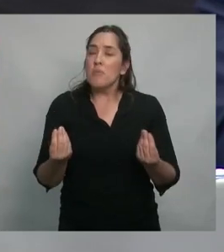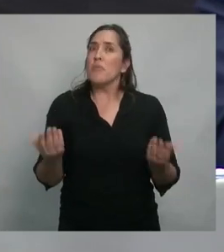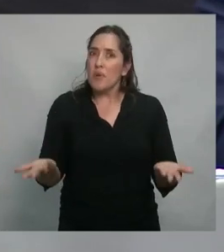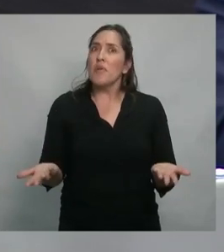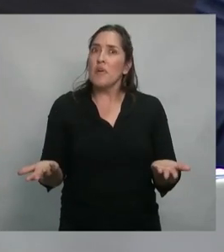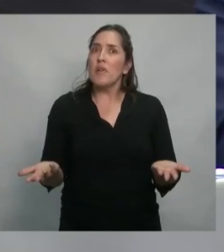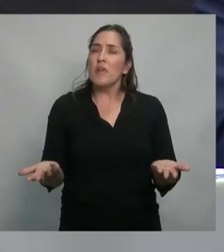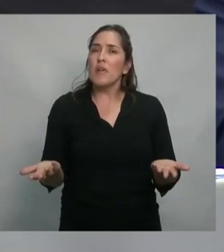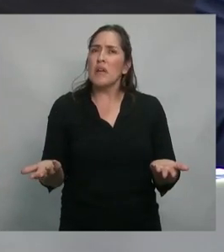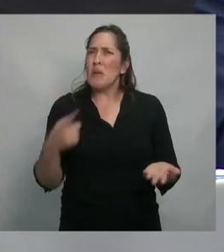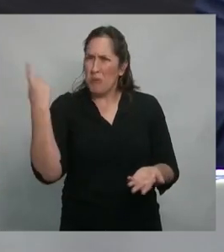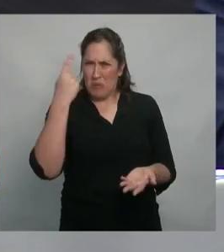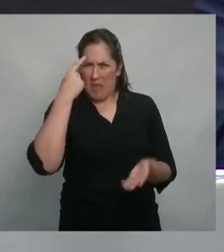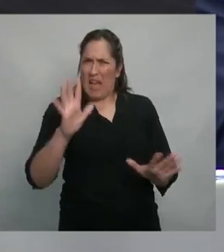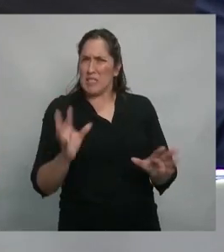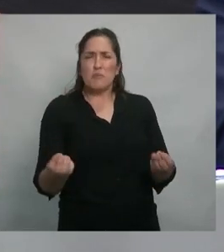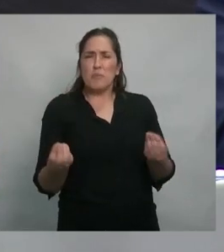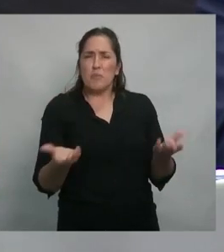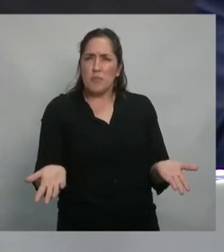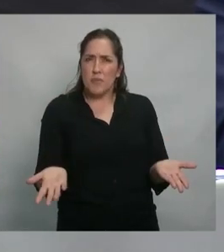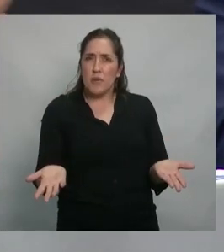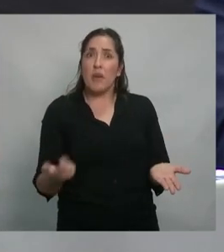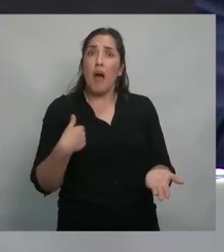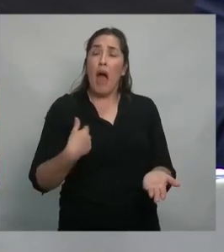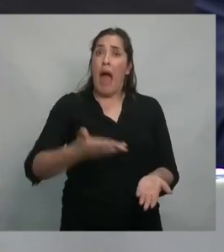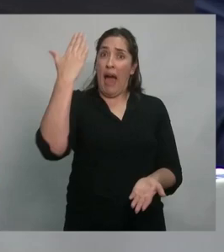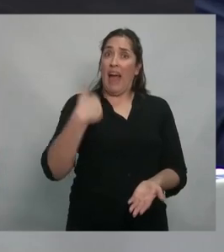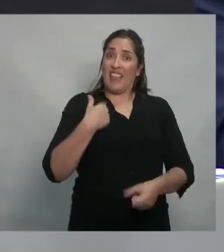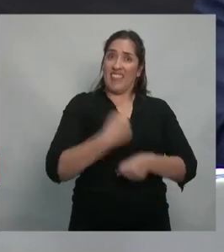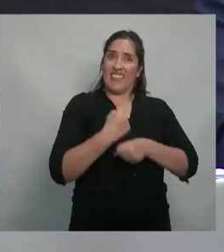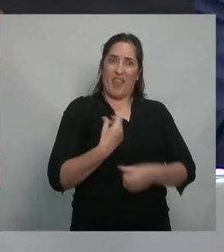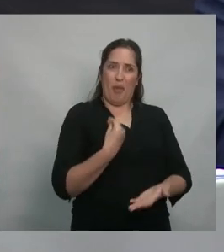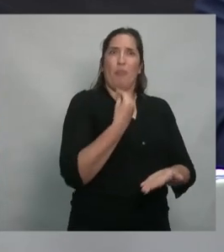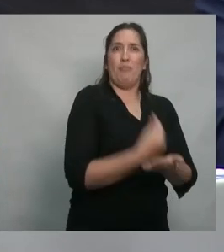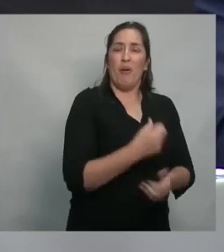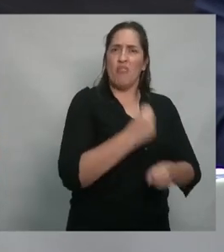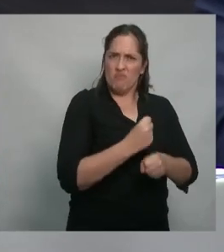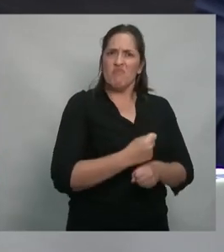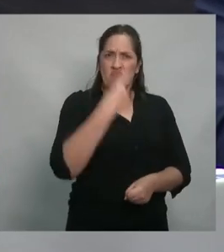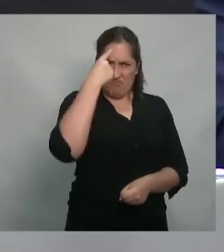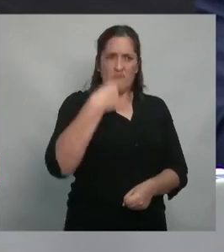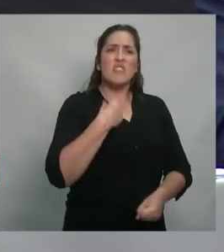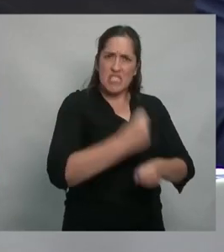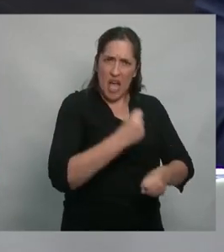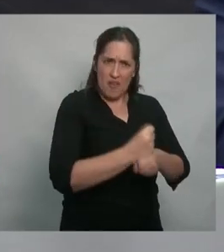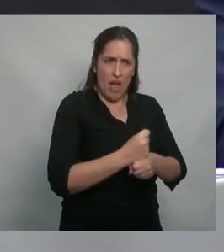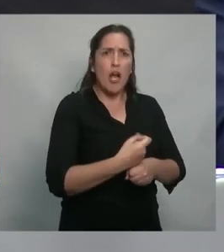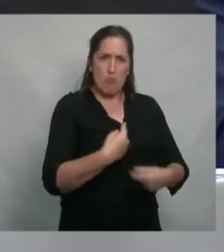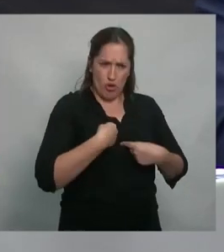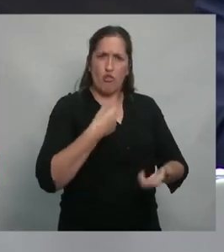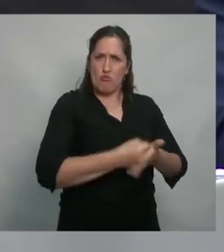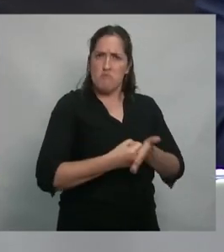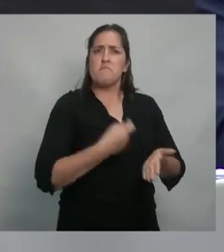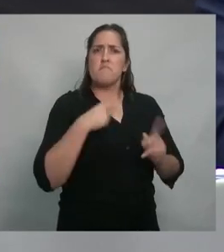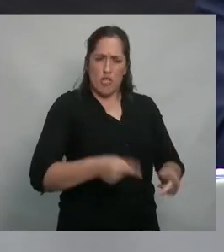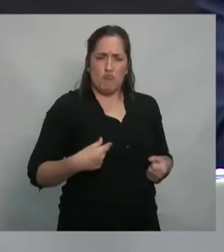porque el que tenía un trabajo estaba absolutamente convencido que lo tenía por mérito propio, que no